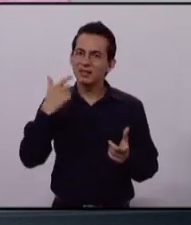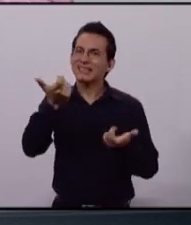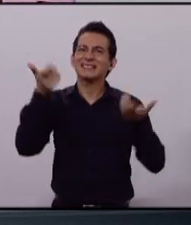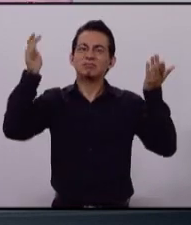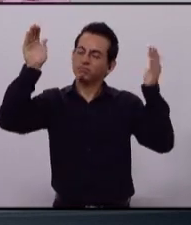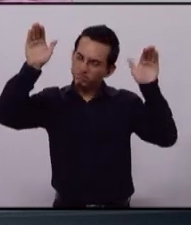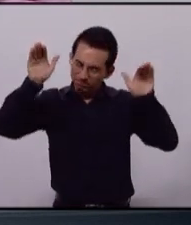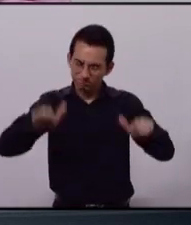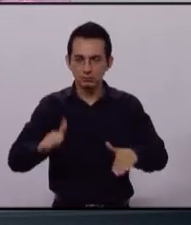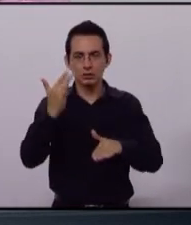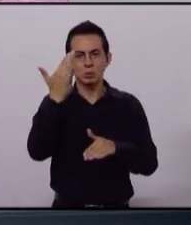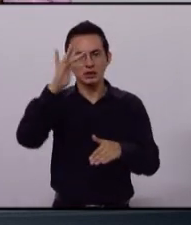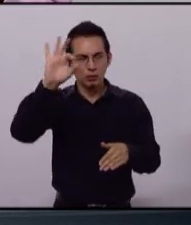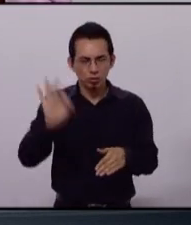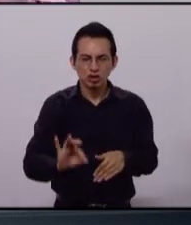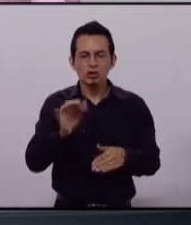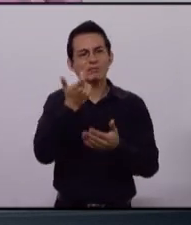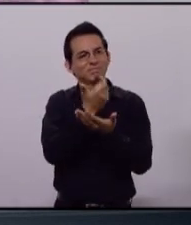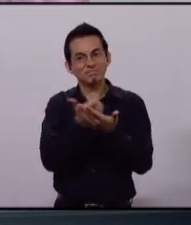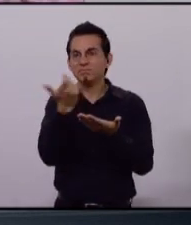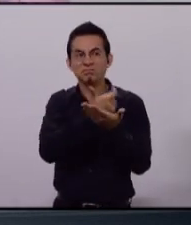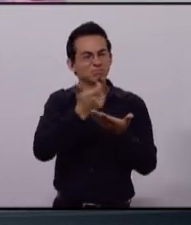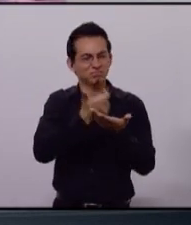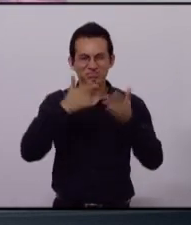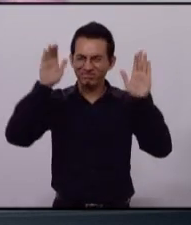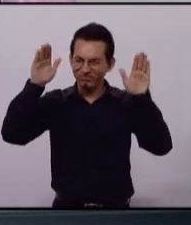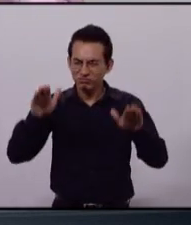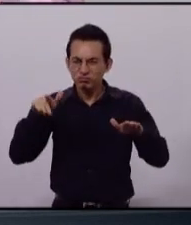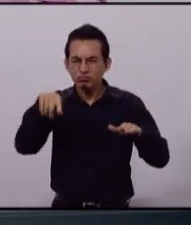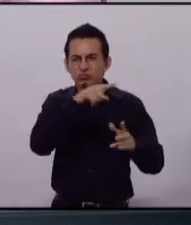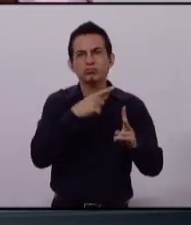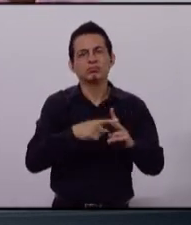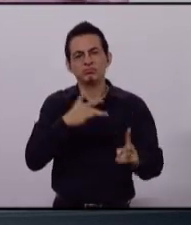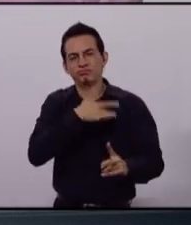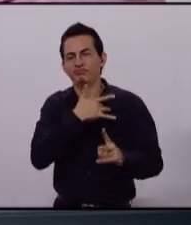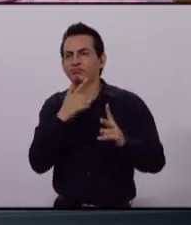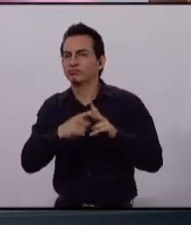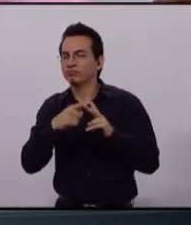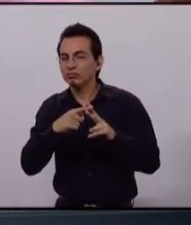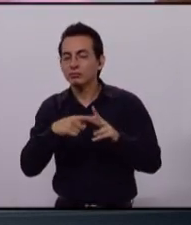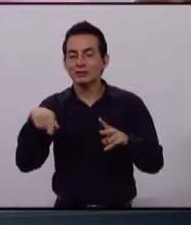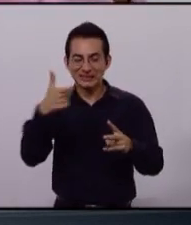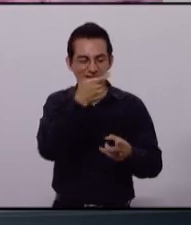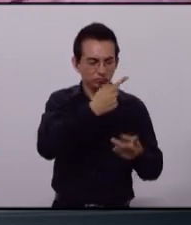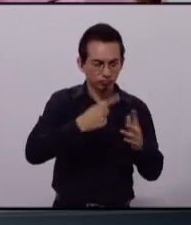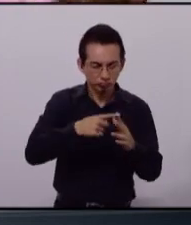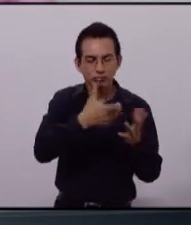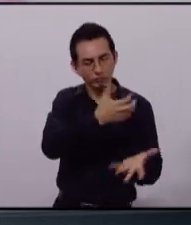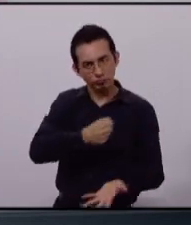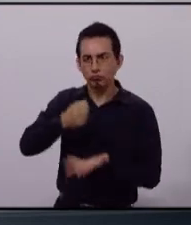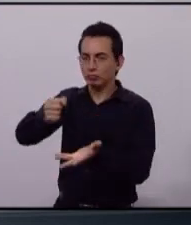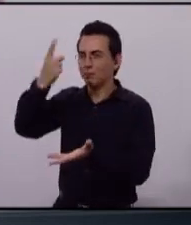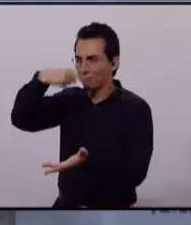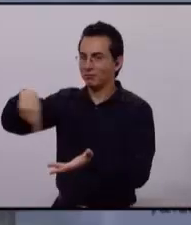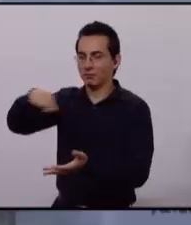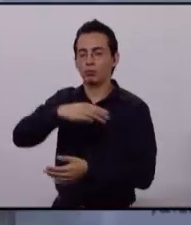y no un 50%, sino bajarlo de manera sustentable, para poder regresarle a la gente ese dinero.